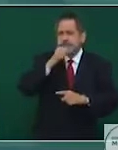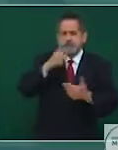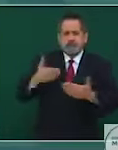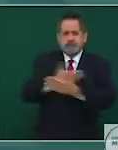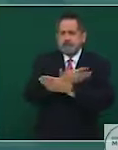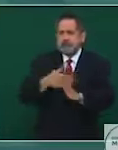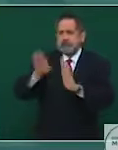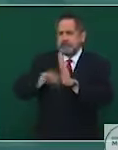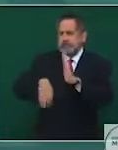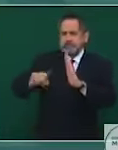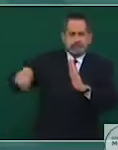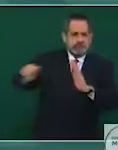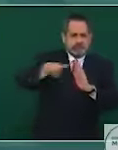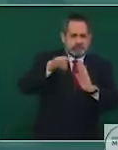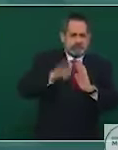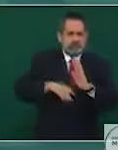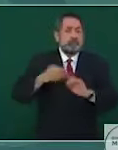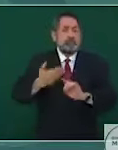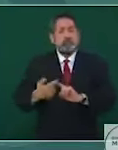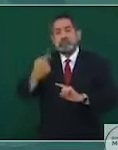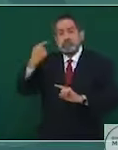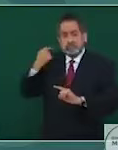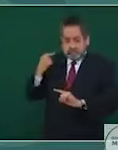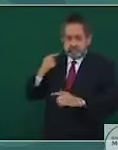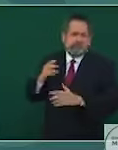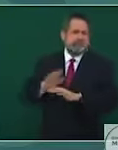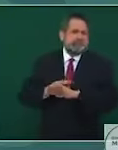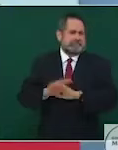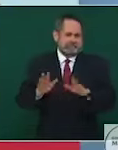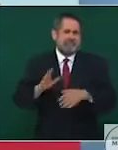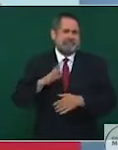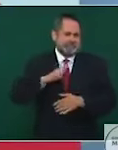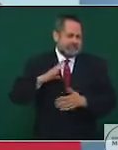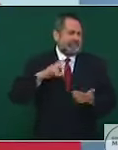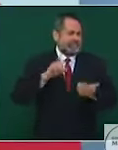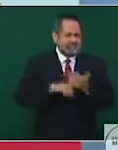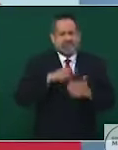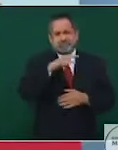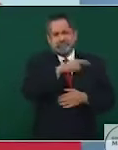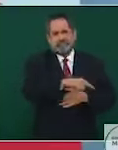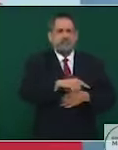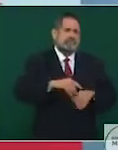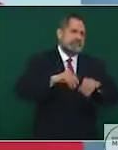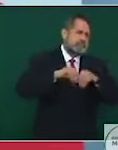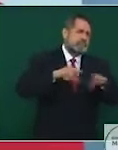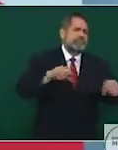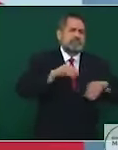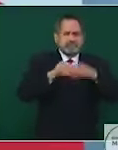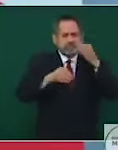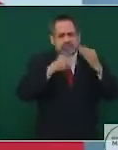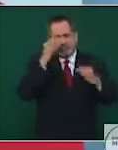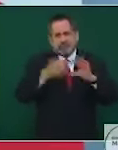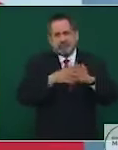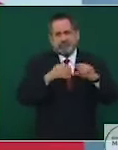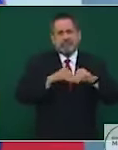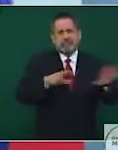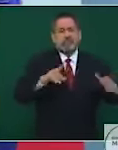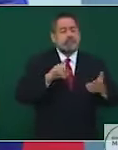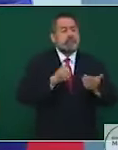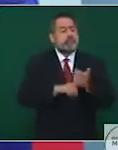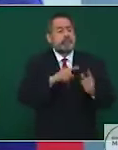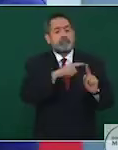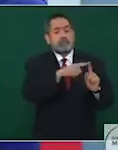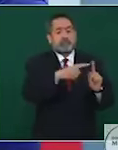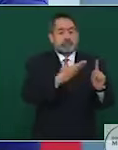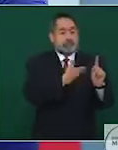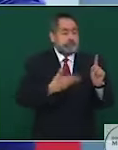se había dado a conocer que el hermano